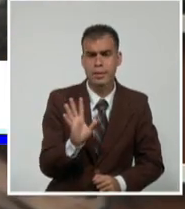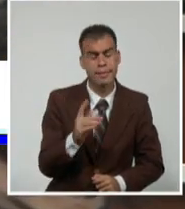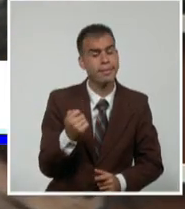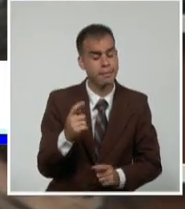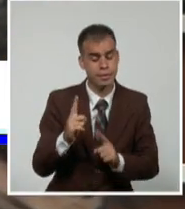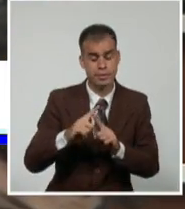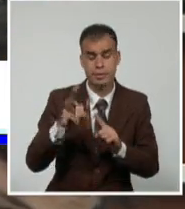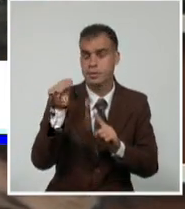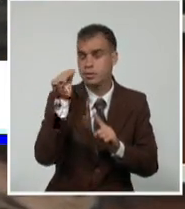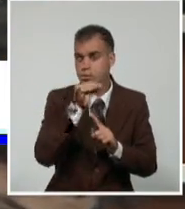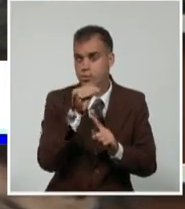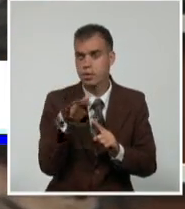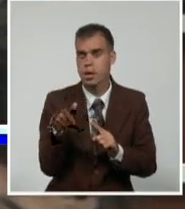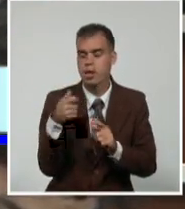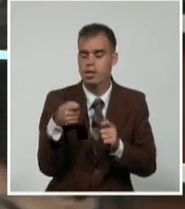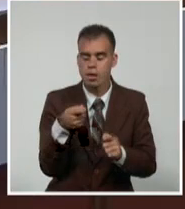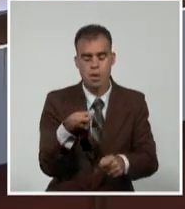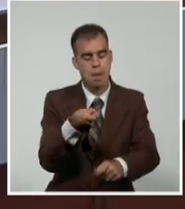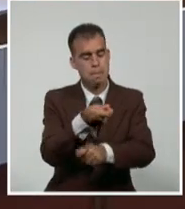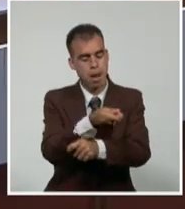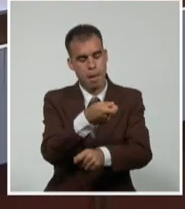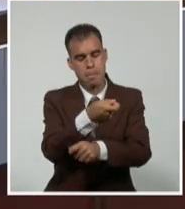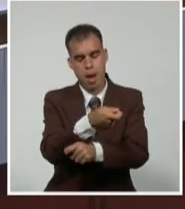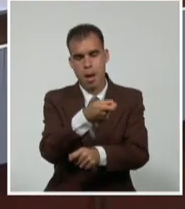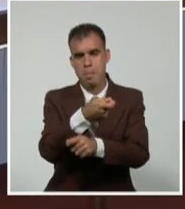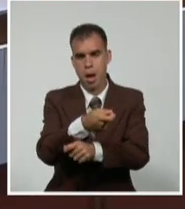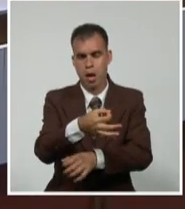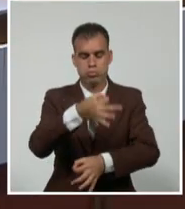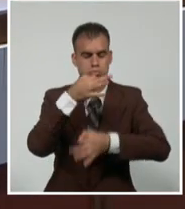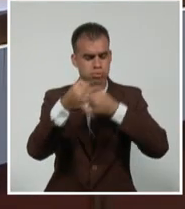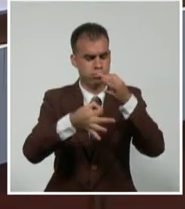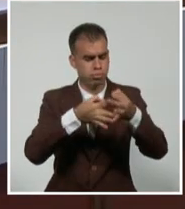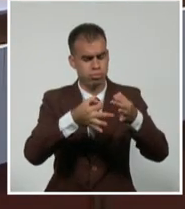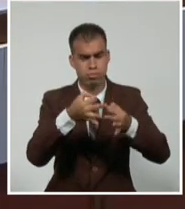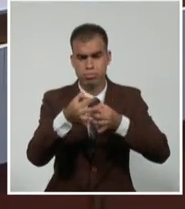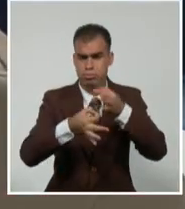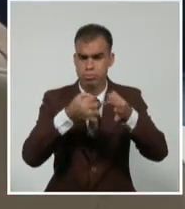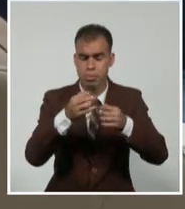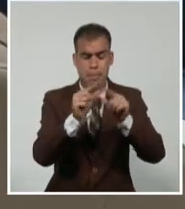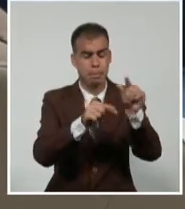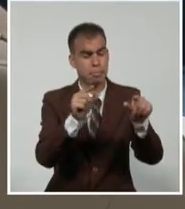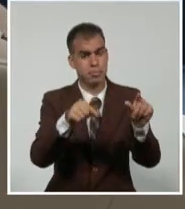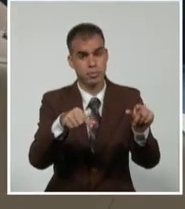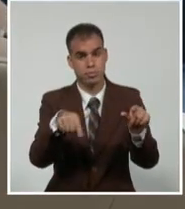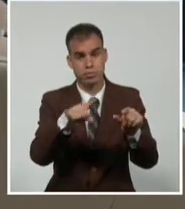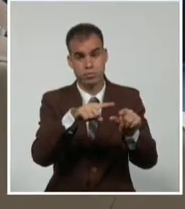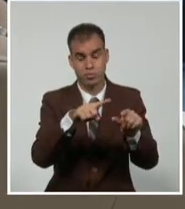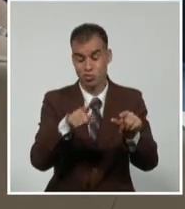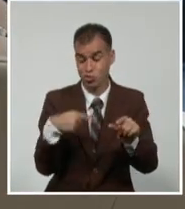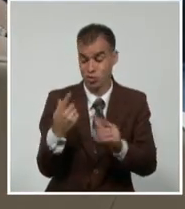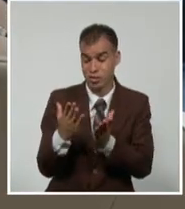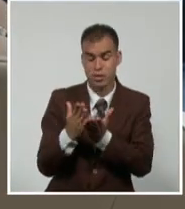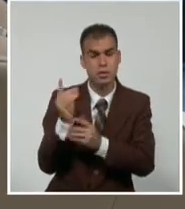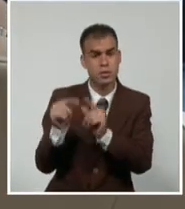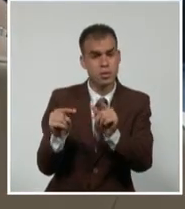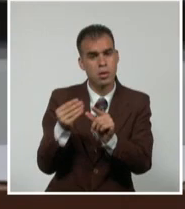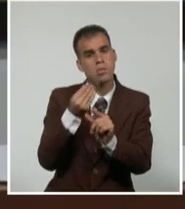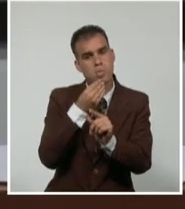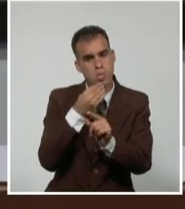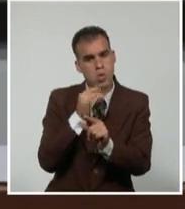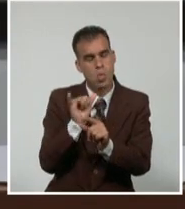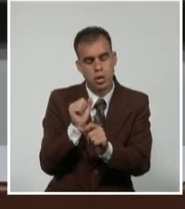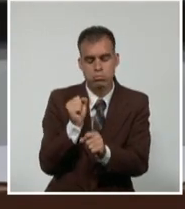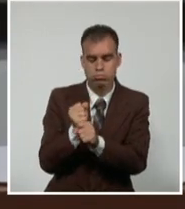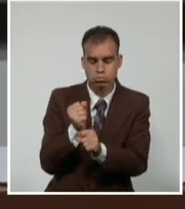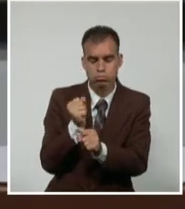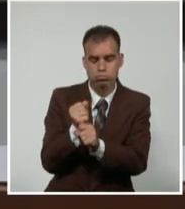eso hay que introducirlo adecuadamente, explicarlo, capacitarlo. Y bueno, pienso que los estudiantes nuestros pueden trabajar más en el extensionismo,